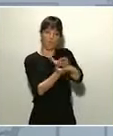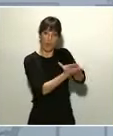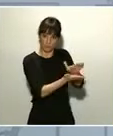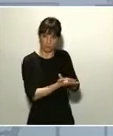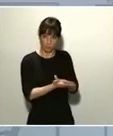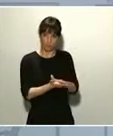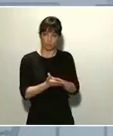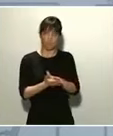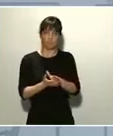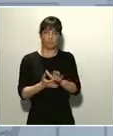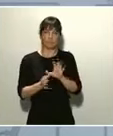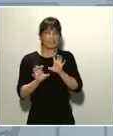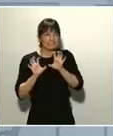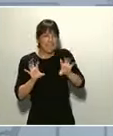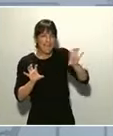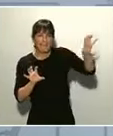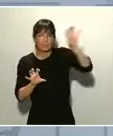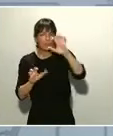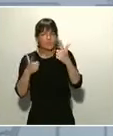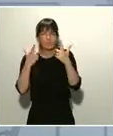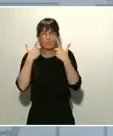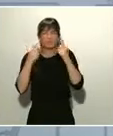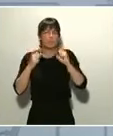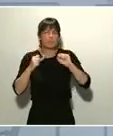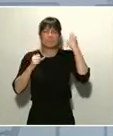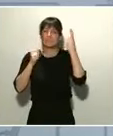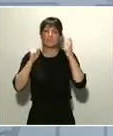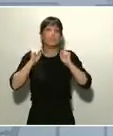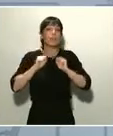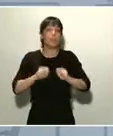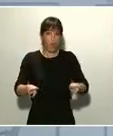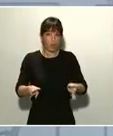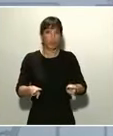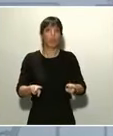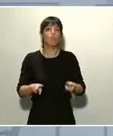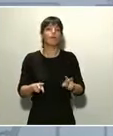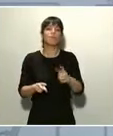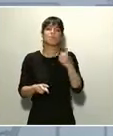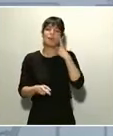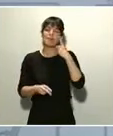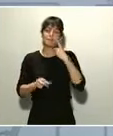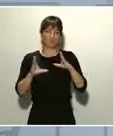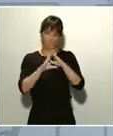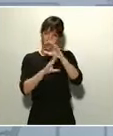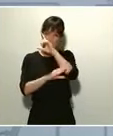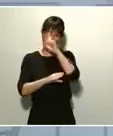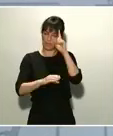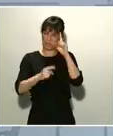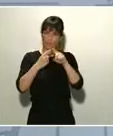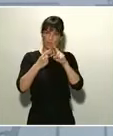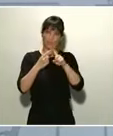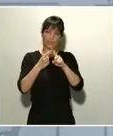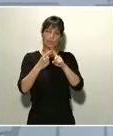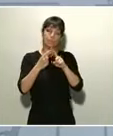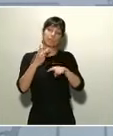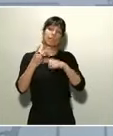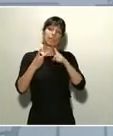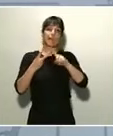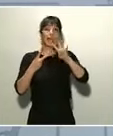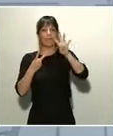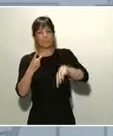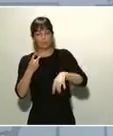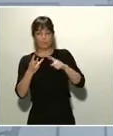más gravemente los efectos de la pandemia son desgraciadamente sobre todo la Comunidad de Madrid y en menor grado Cataluña y el País Vasco.